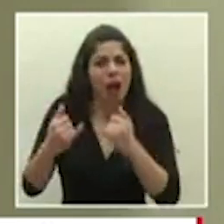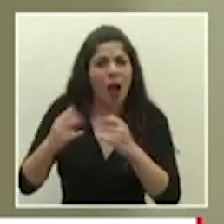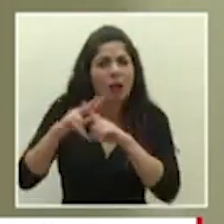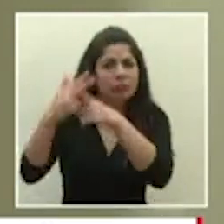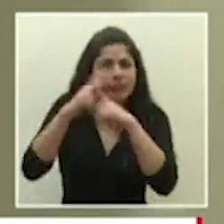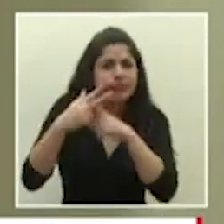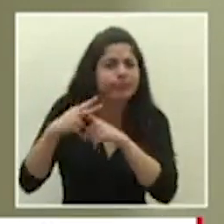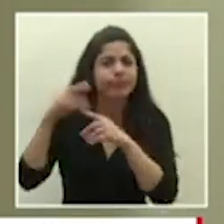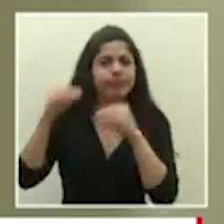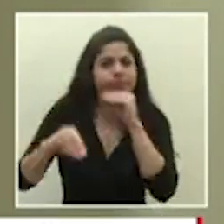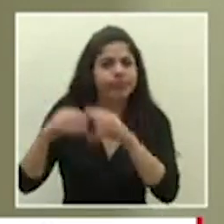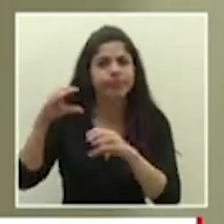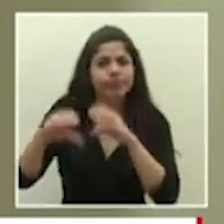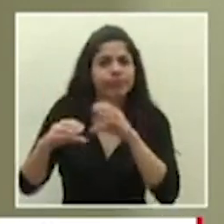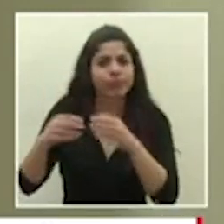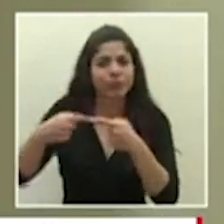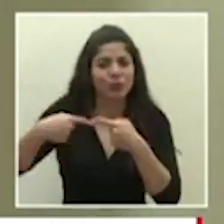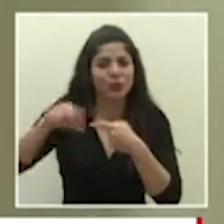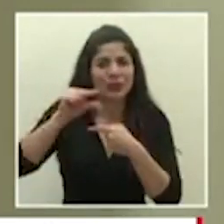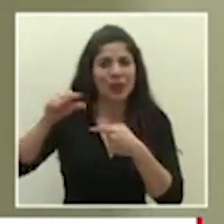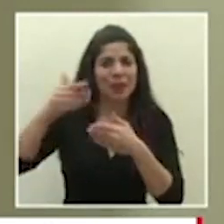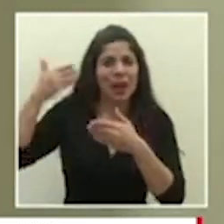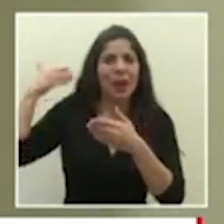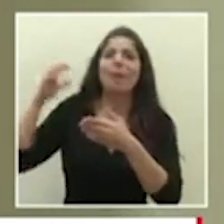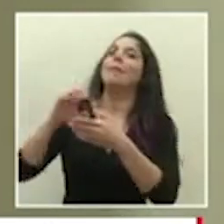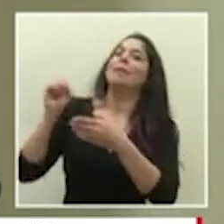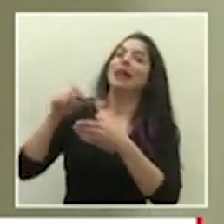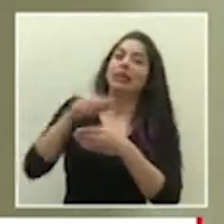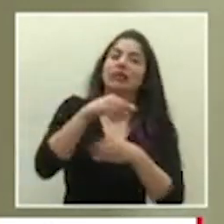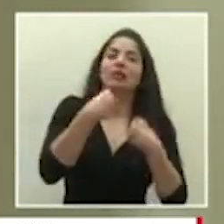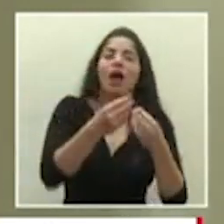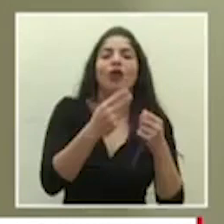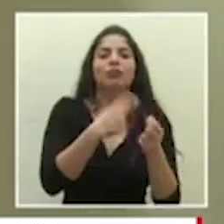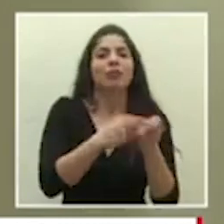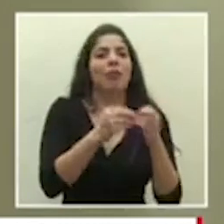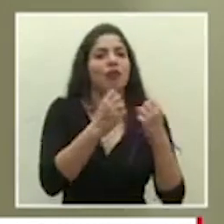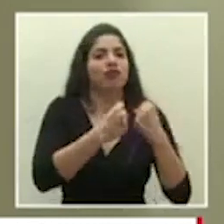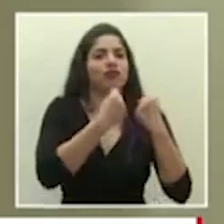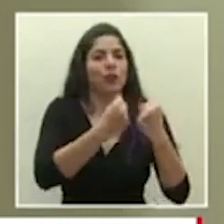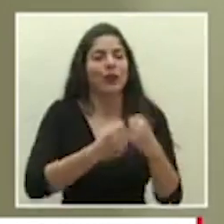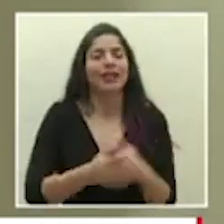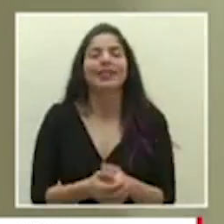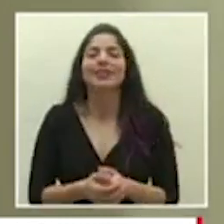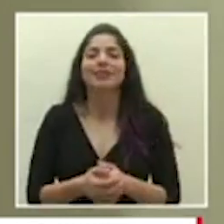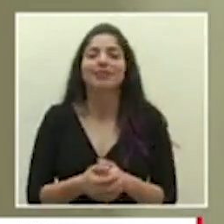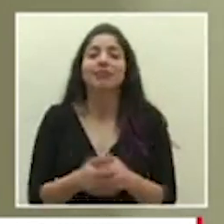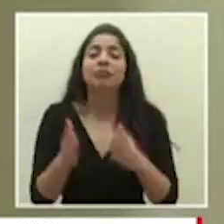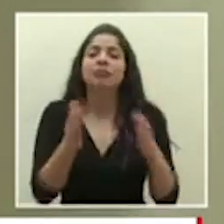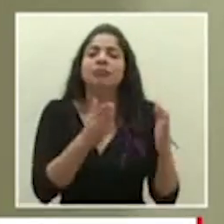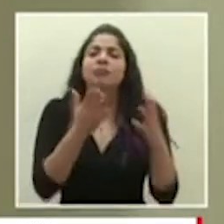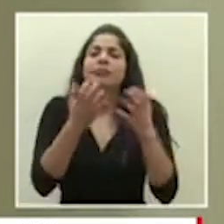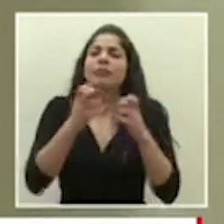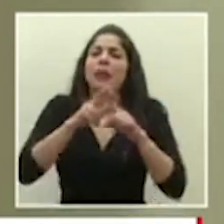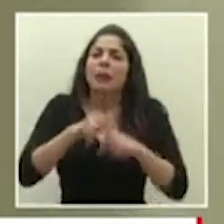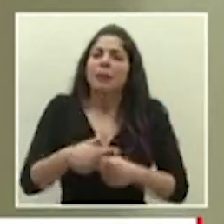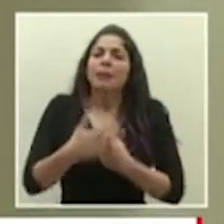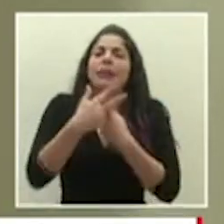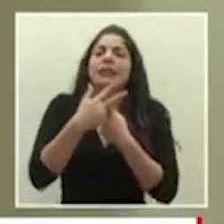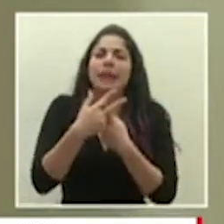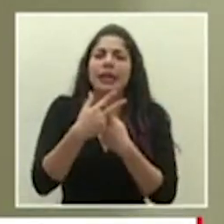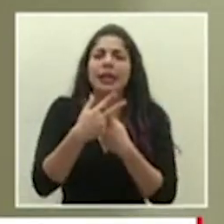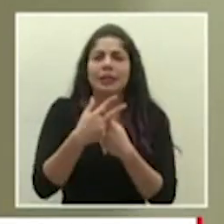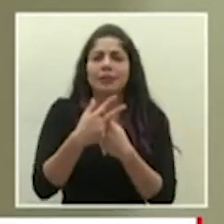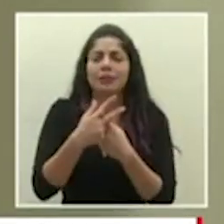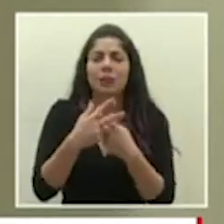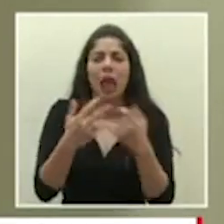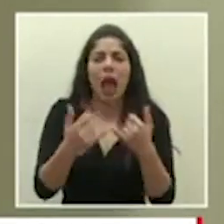durante estas semanas y meses quisiera empezar haciendo una